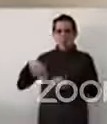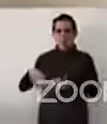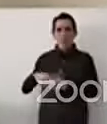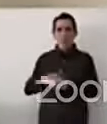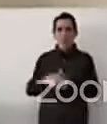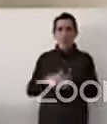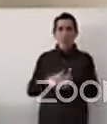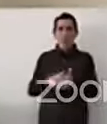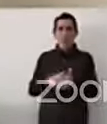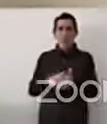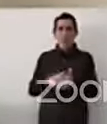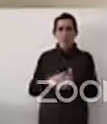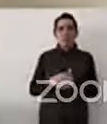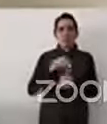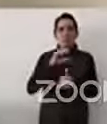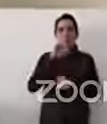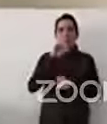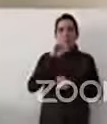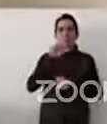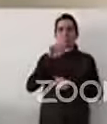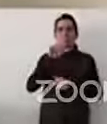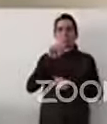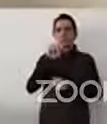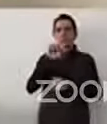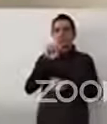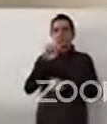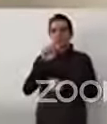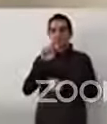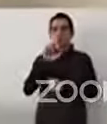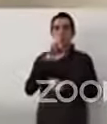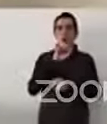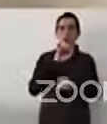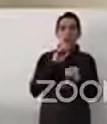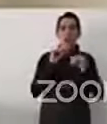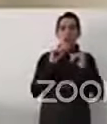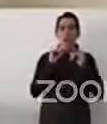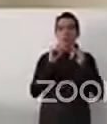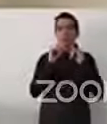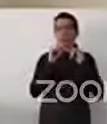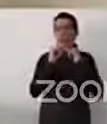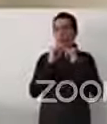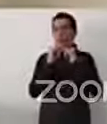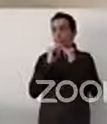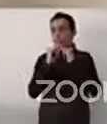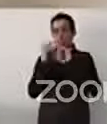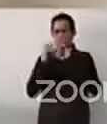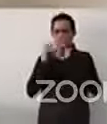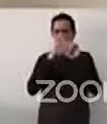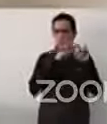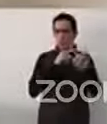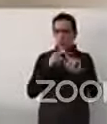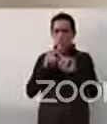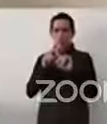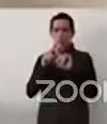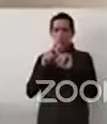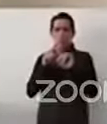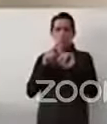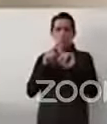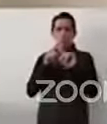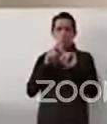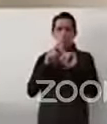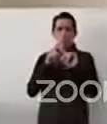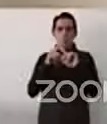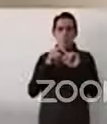CONAPRET o al Instituto de Contra la Discriminación Local pero creo que todavía no